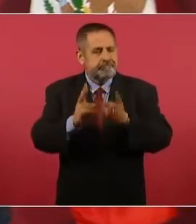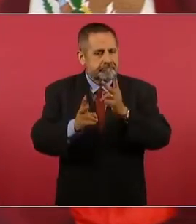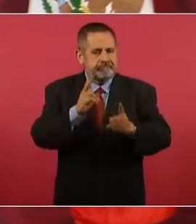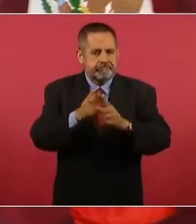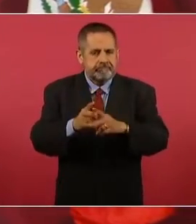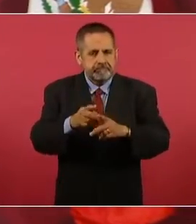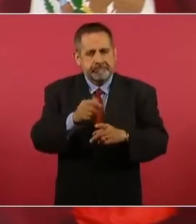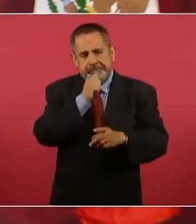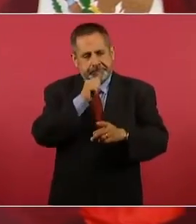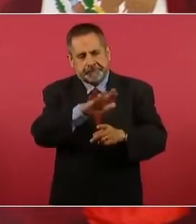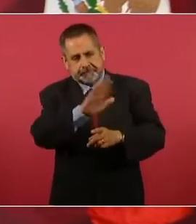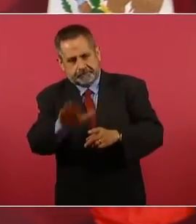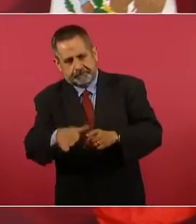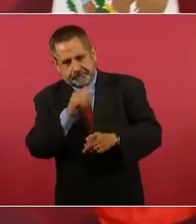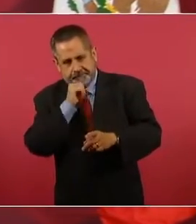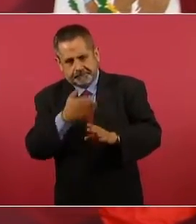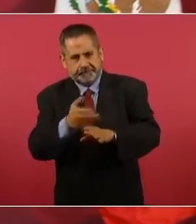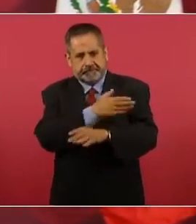antes de que falleciera.